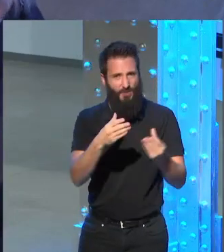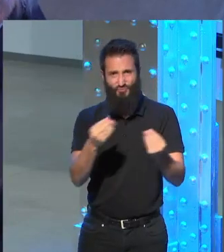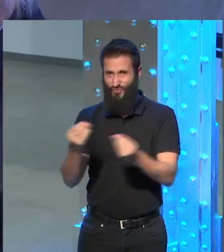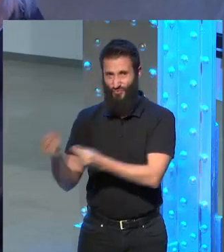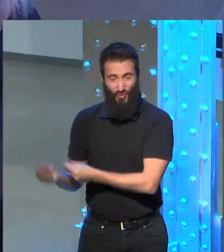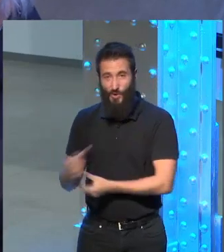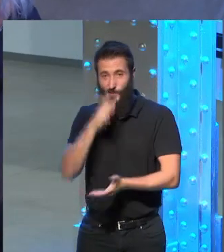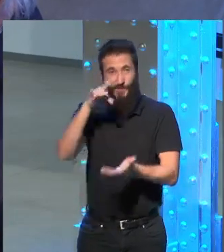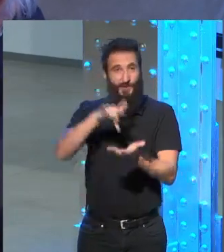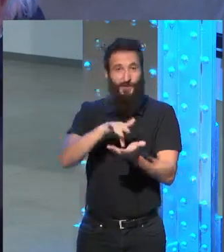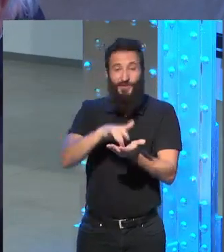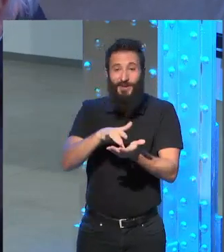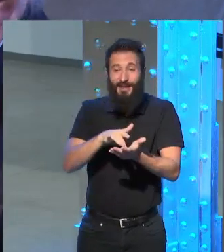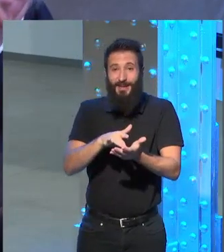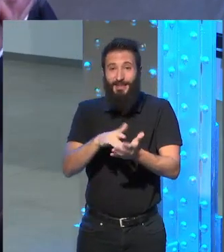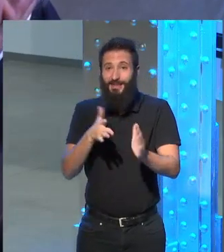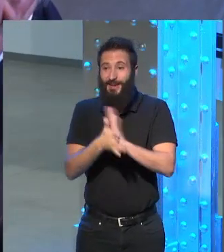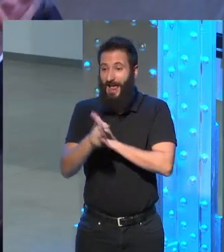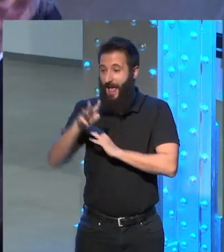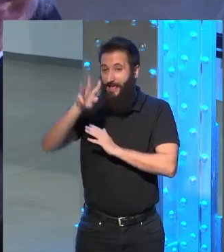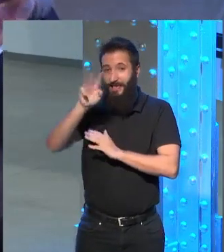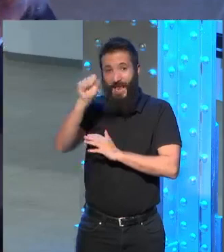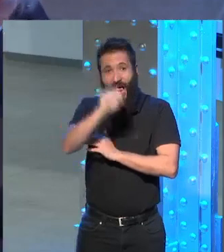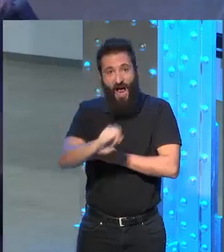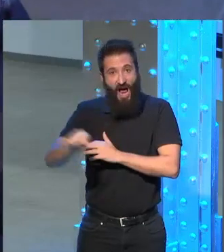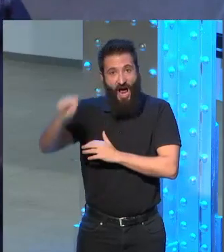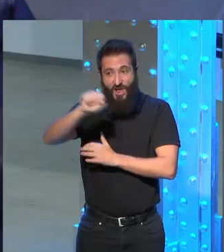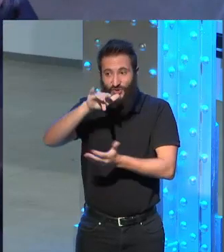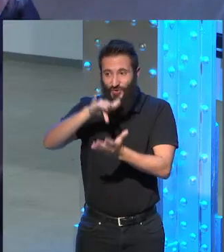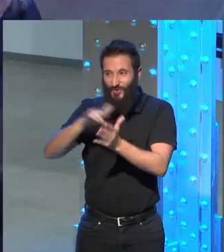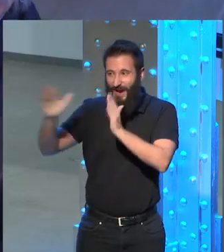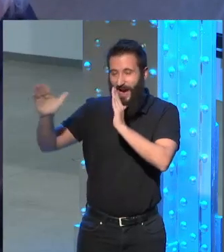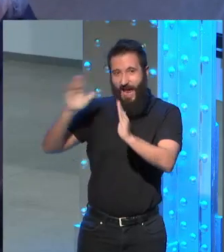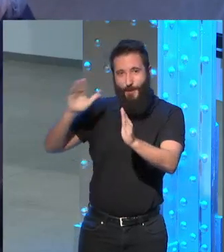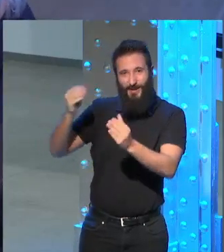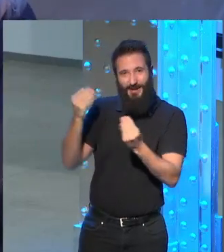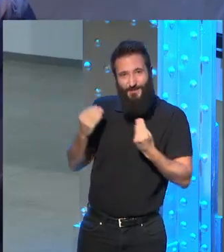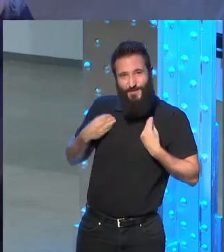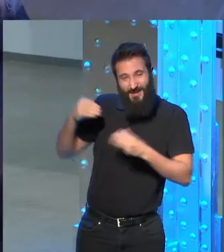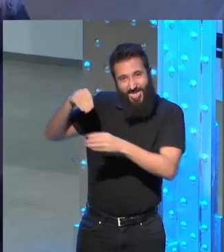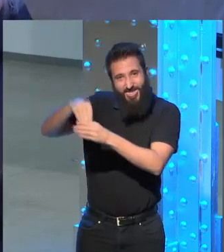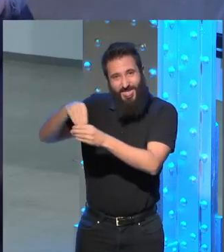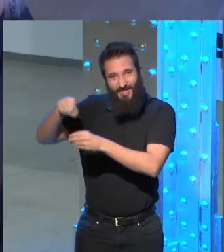Así que, pasar de tres años de haber vivido en esa especie de